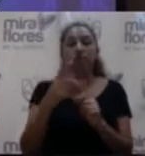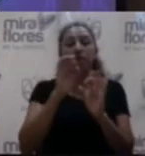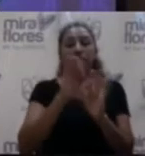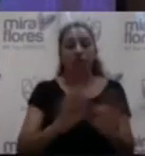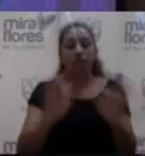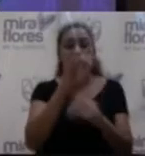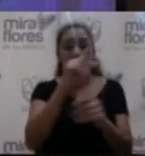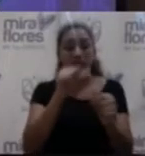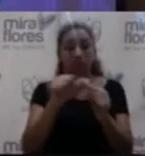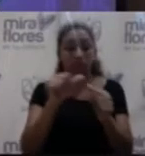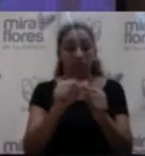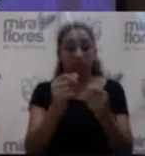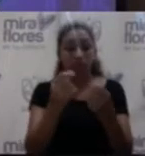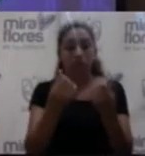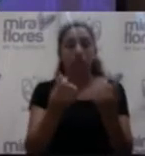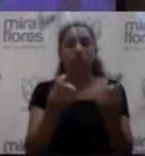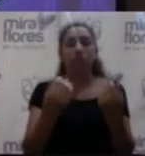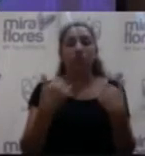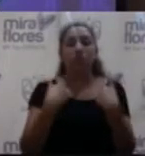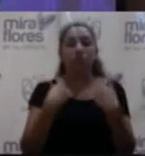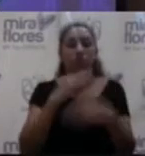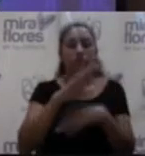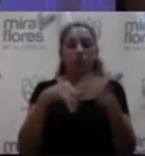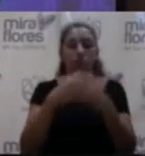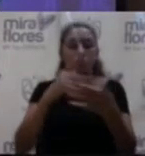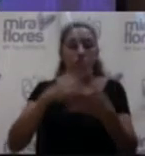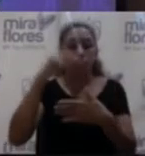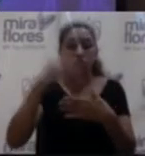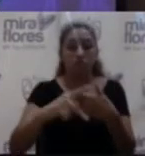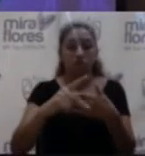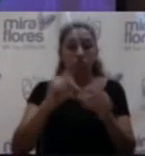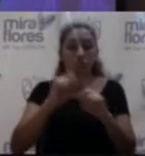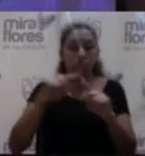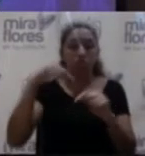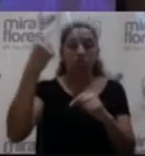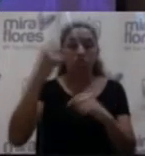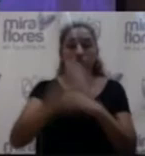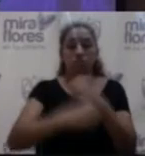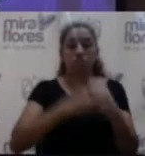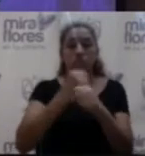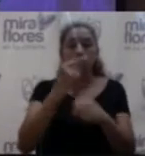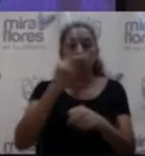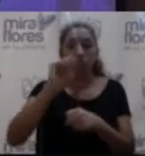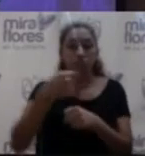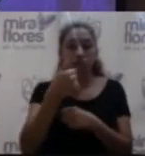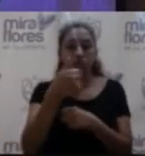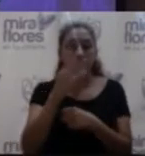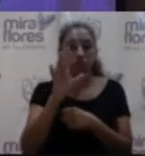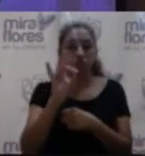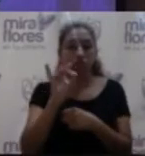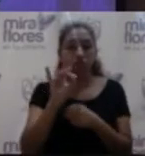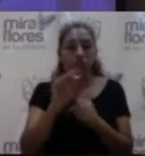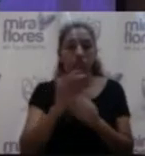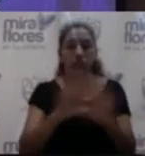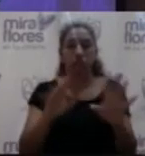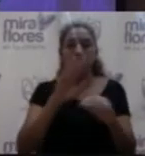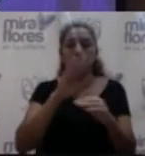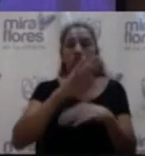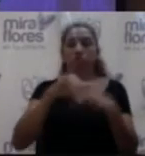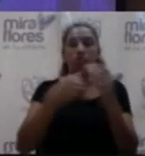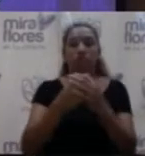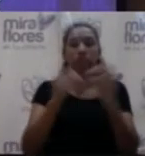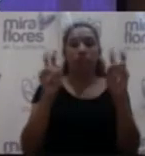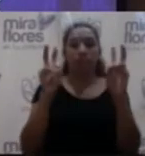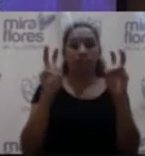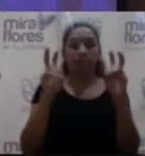la operatividad y la ejecución de proyectos programados durante el año 2018. Eso es todo, señor Alcalde, respecto a lo que tenía que